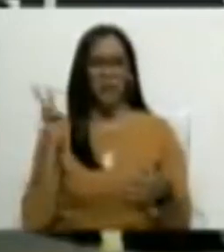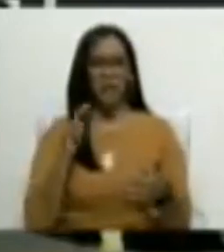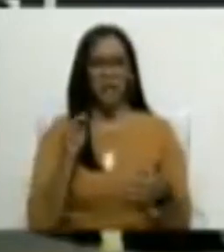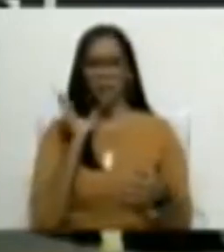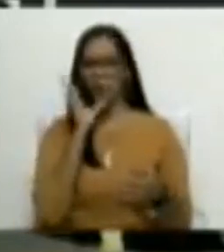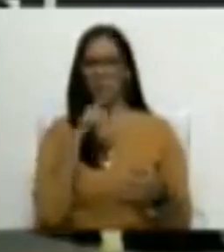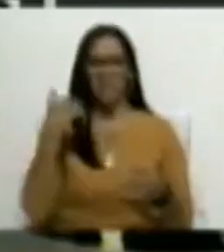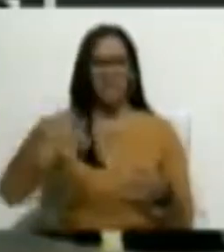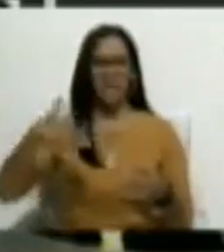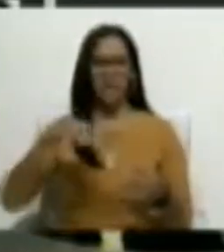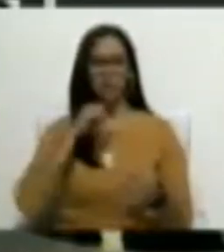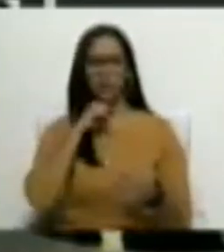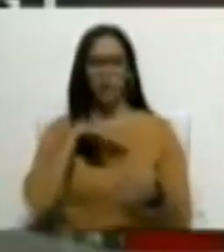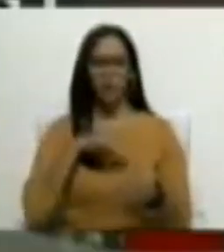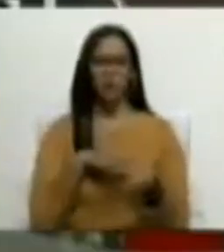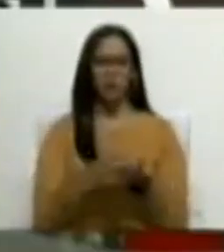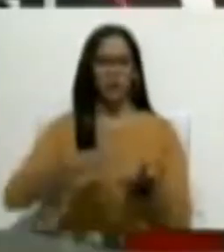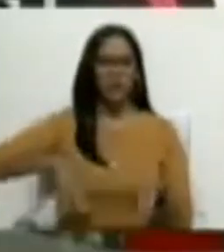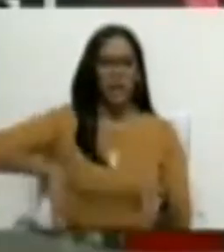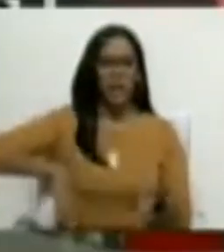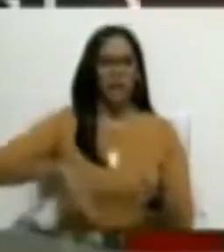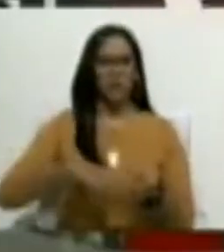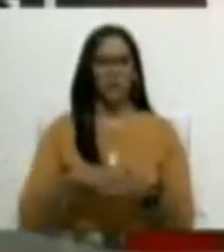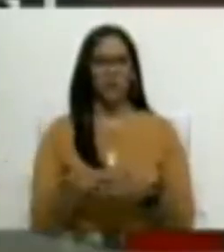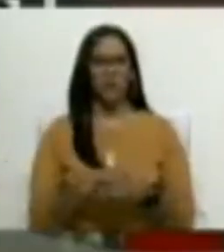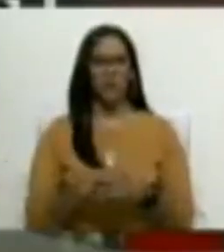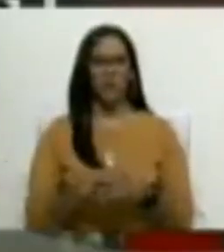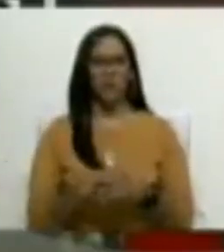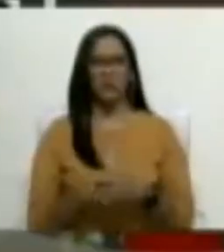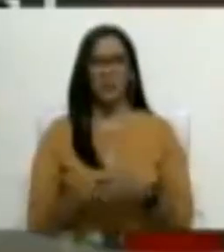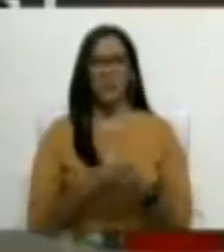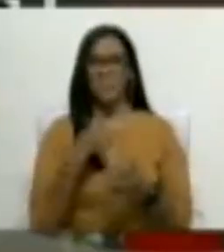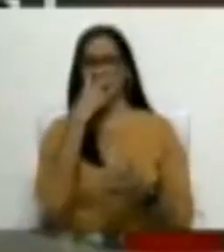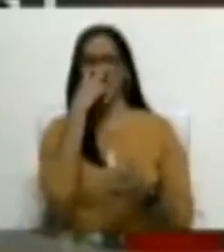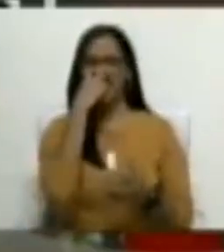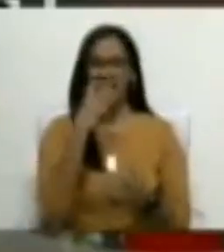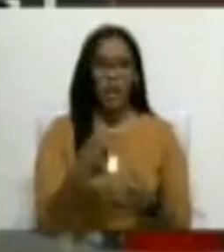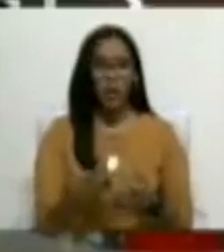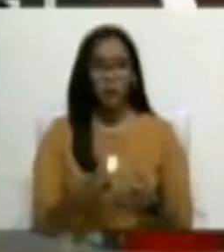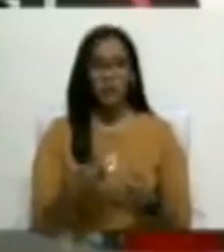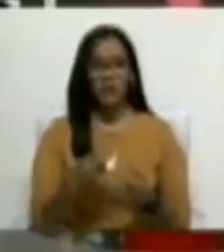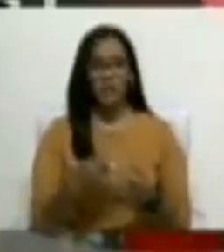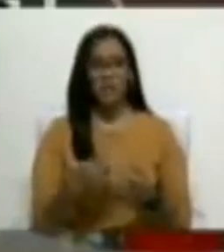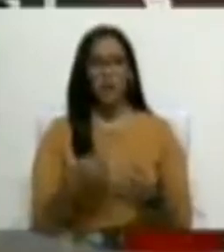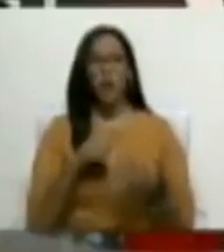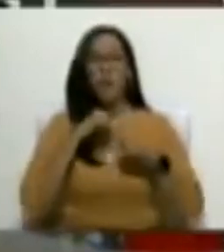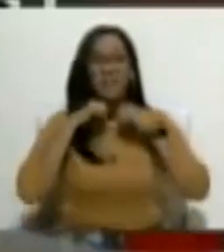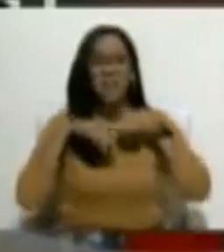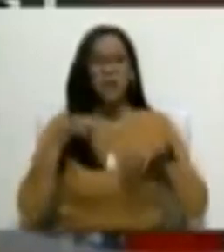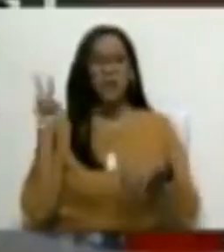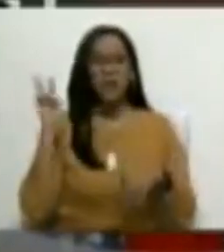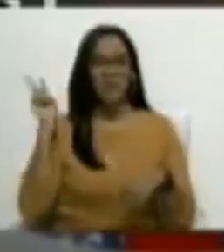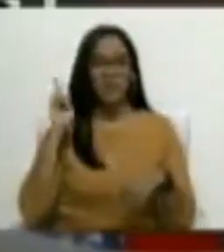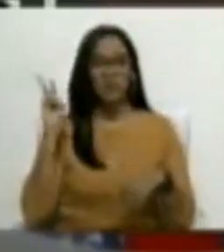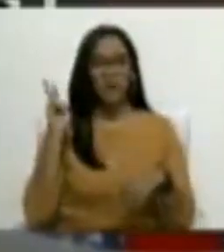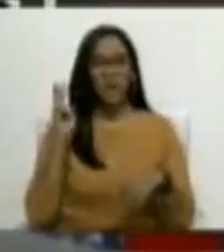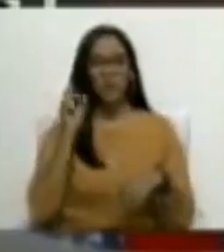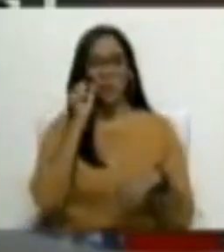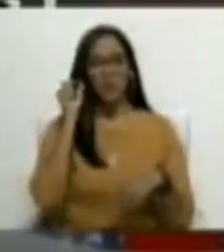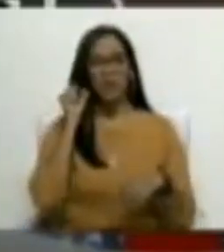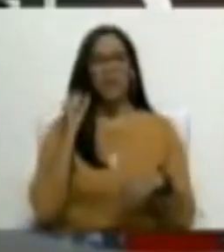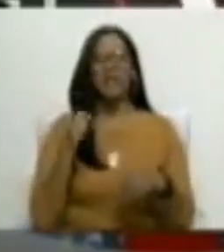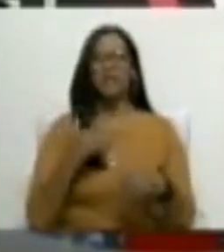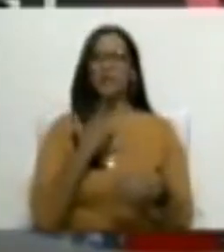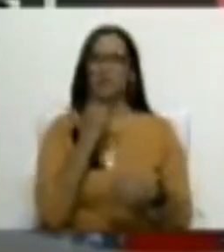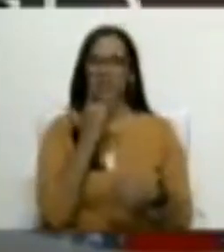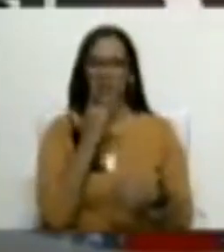no tiene derechos históricos sobre el exequivo, metiéndose con lo más sagrado de los venezolanos y venezolanas, que es su